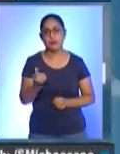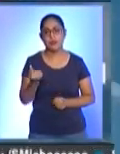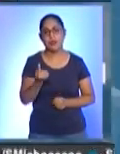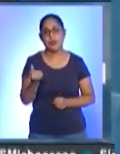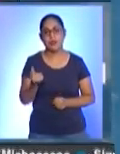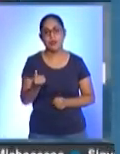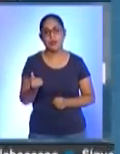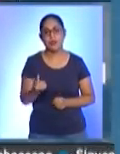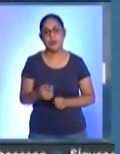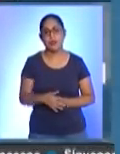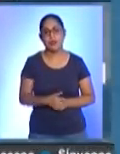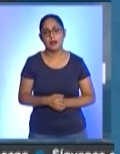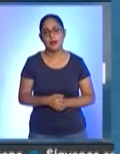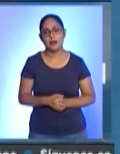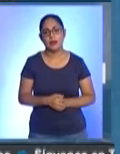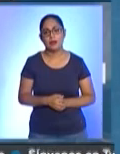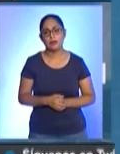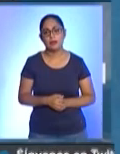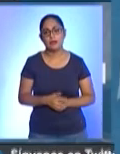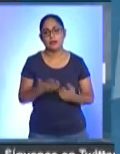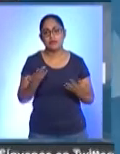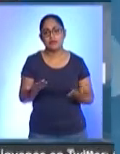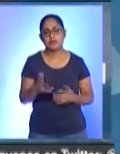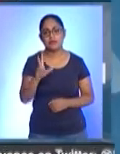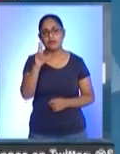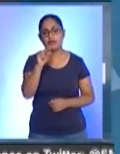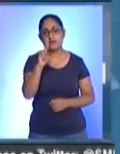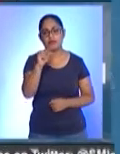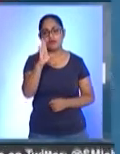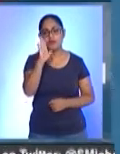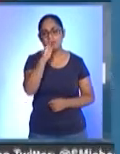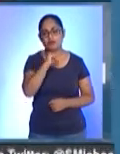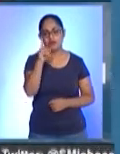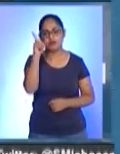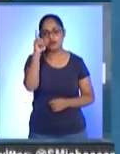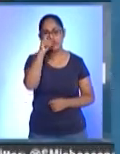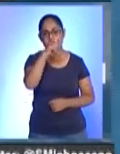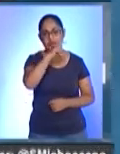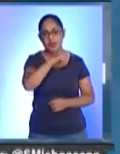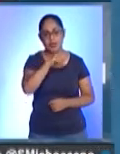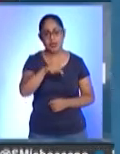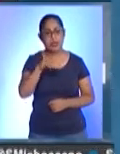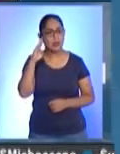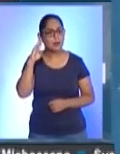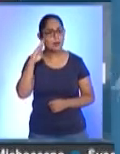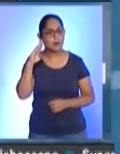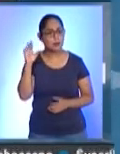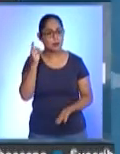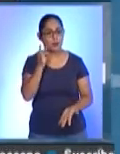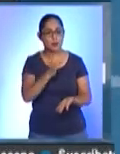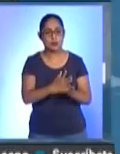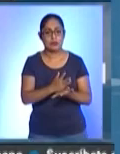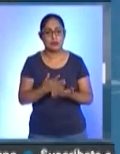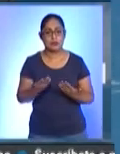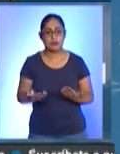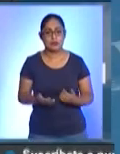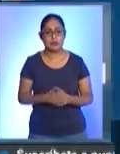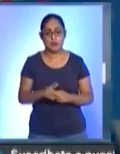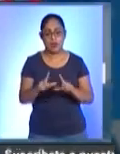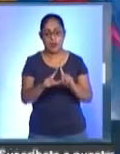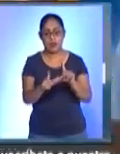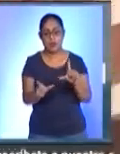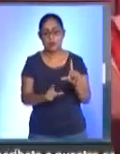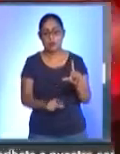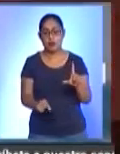es una situación no que es solamente privativa de Michoacán, sino obviamente esto es nacional.